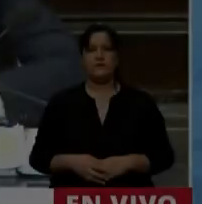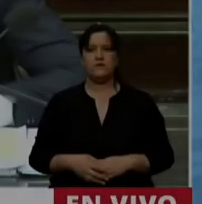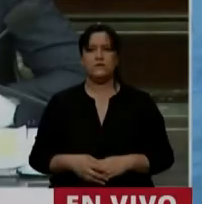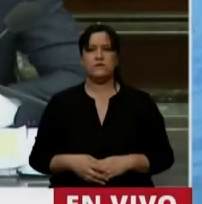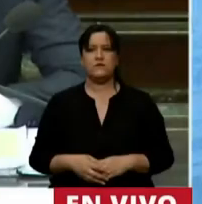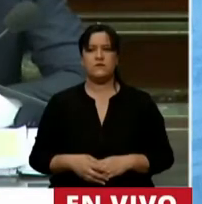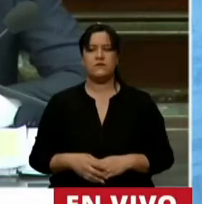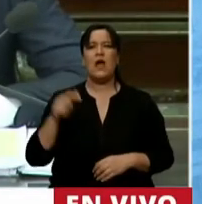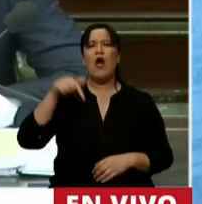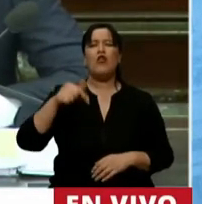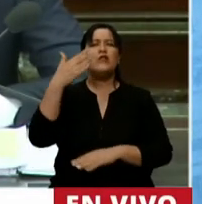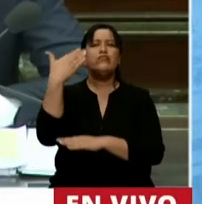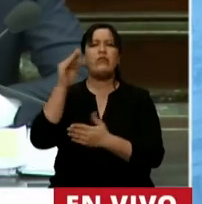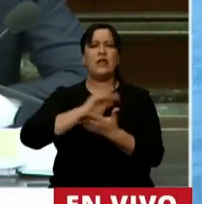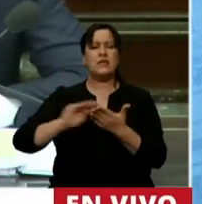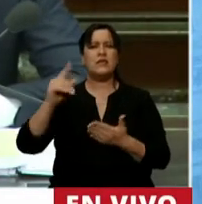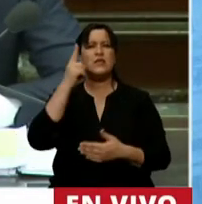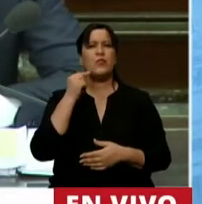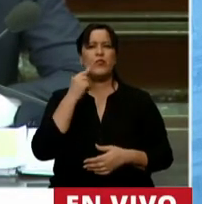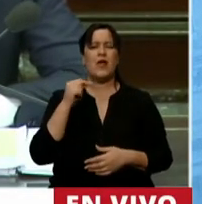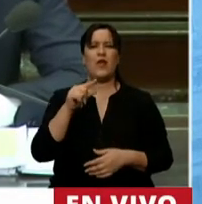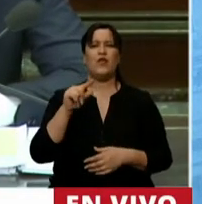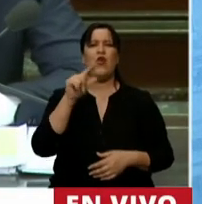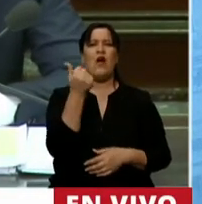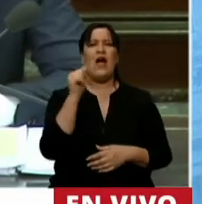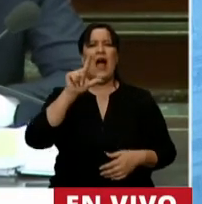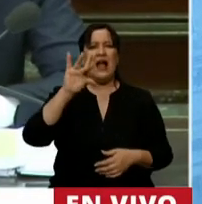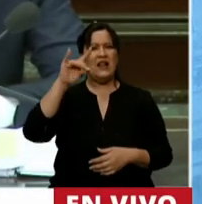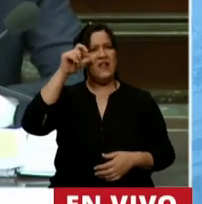Tiene la palabra el diputado Juan Carlos Alderete.